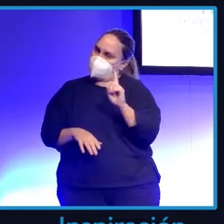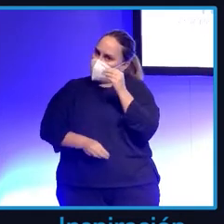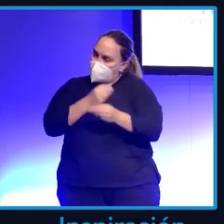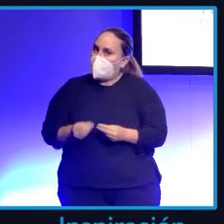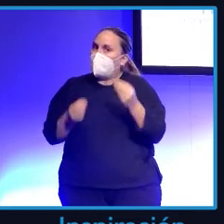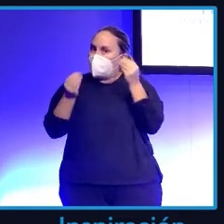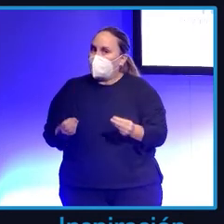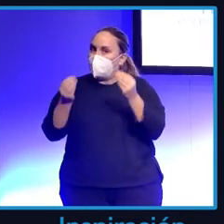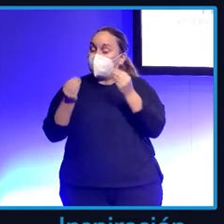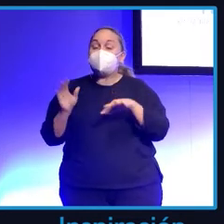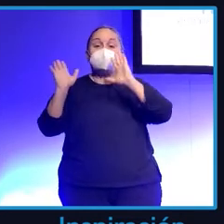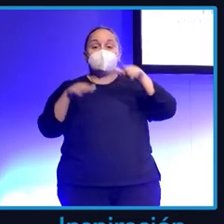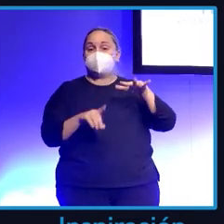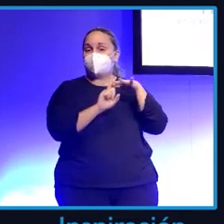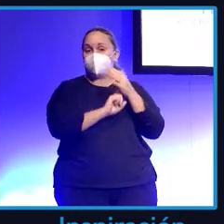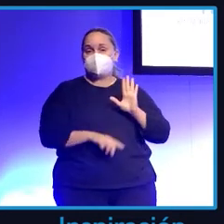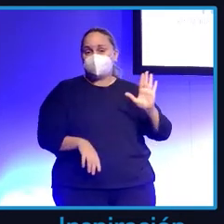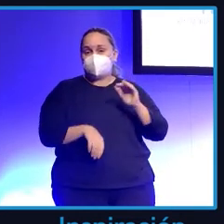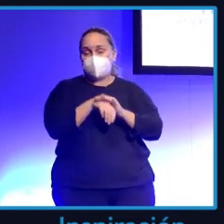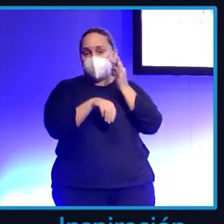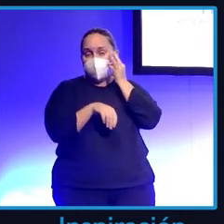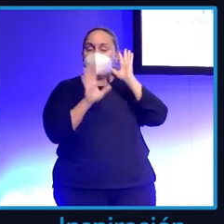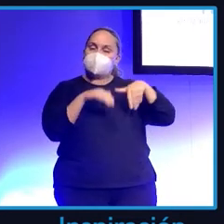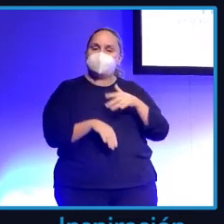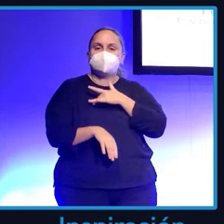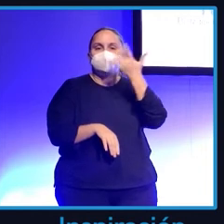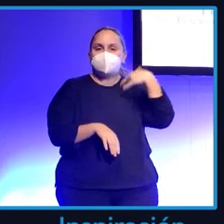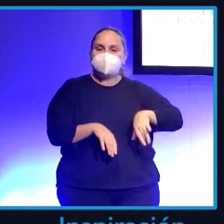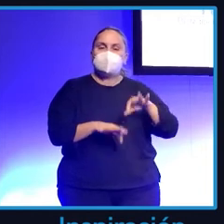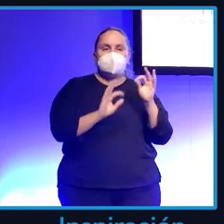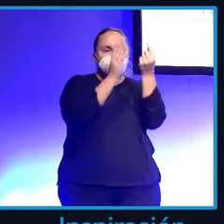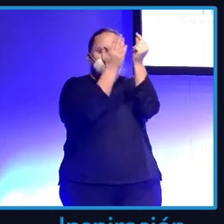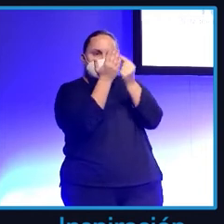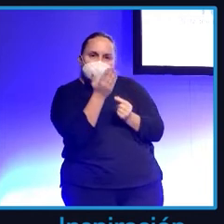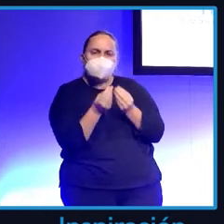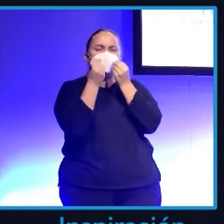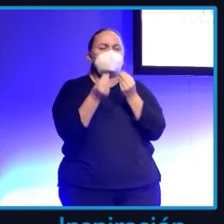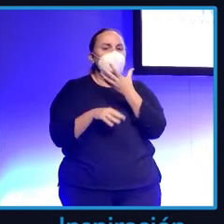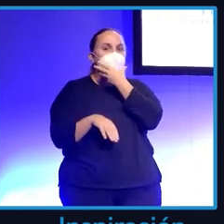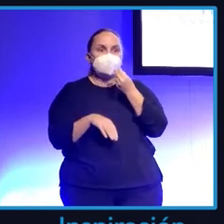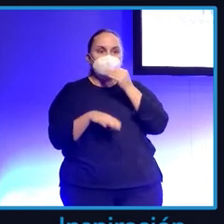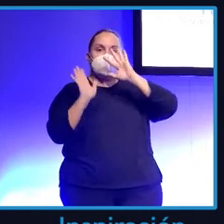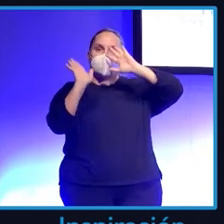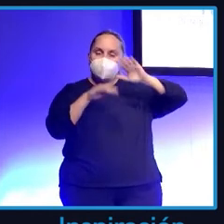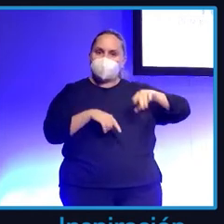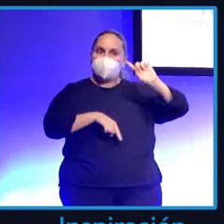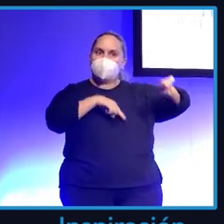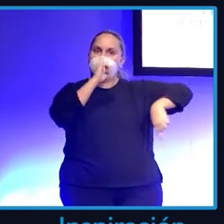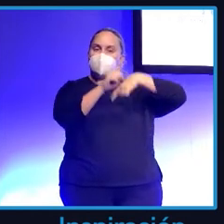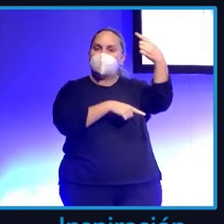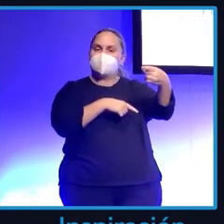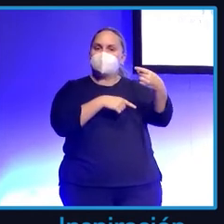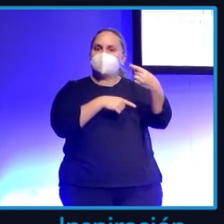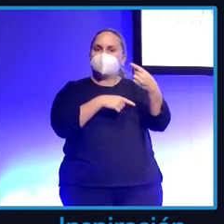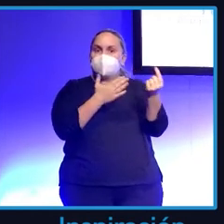Y ella, por la circunstancia que estaba atravesando, nos lo maquetó y lo puso muy bonito. No se imaginaba luego, Chati, que iba a tener que